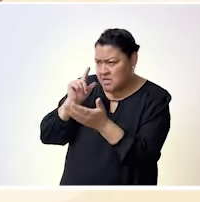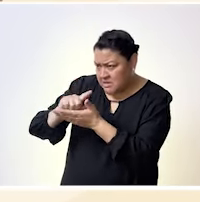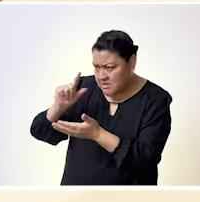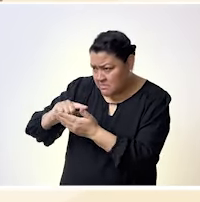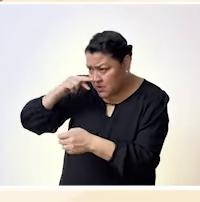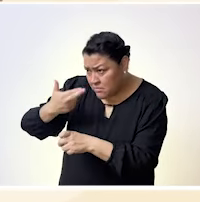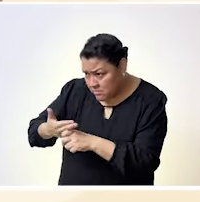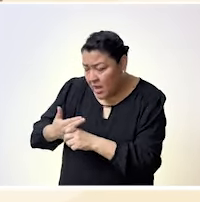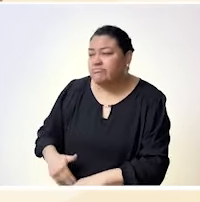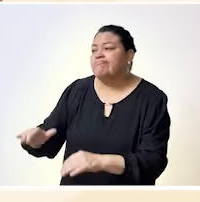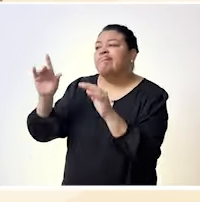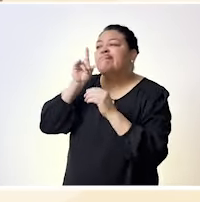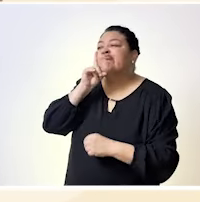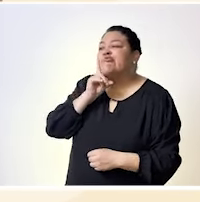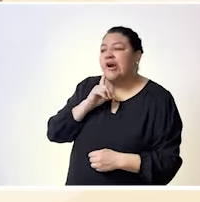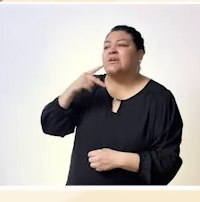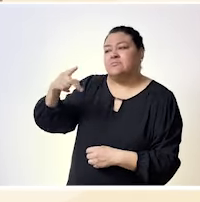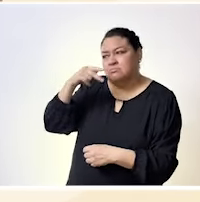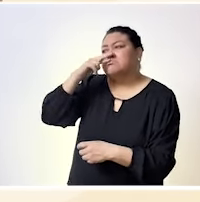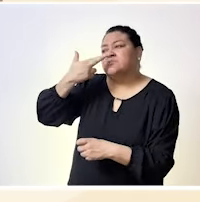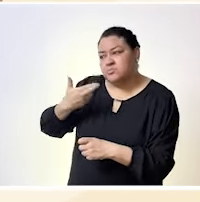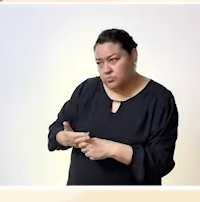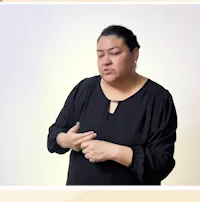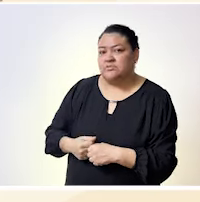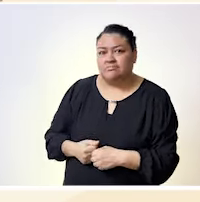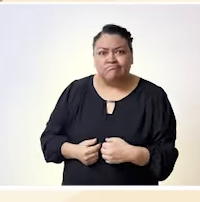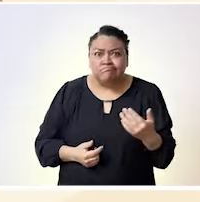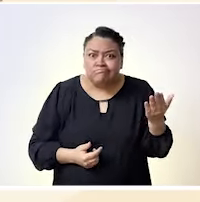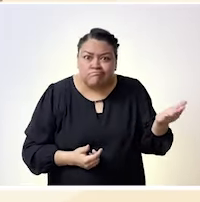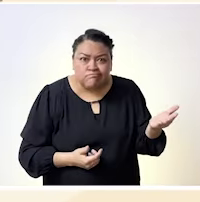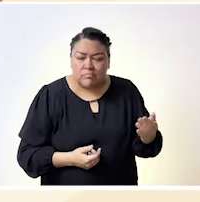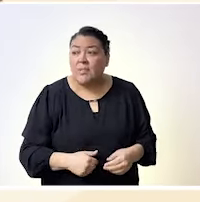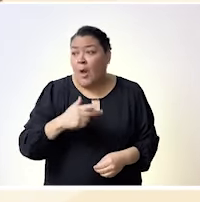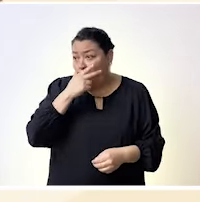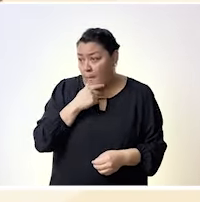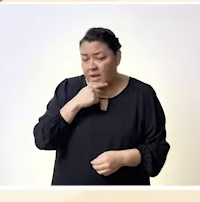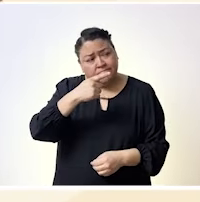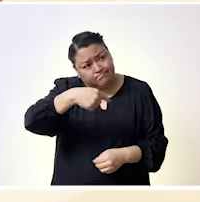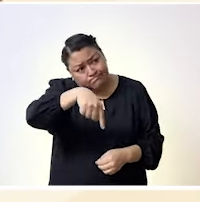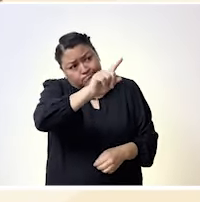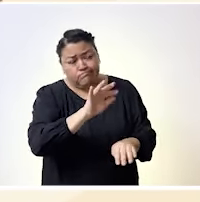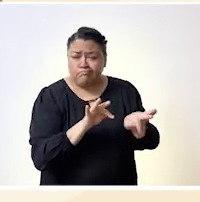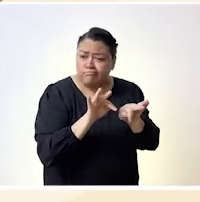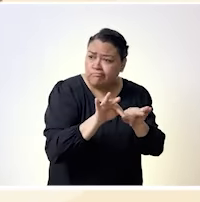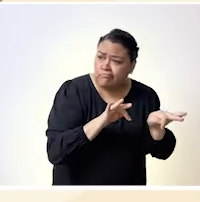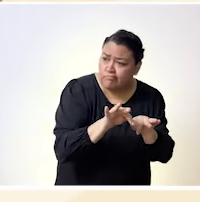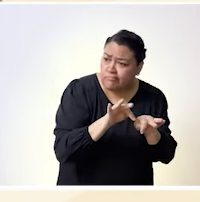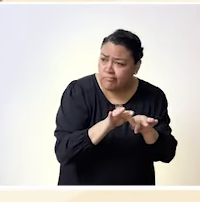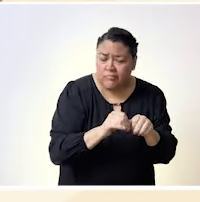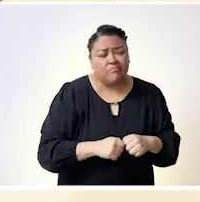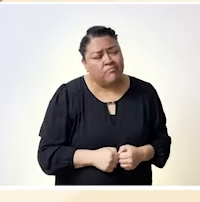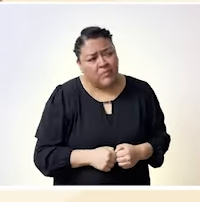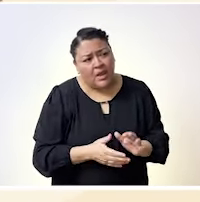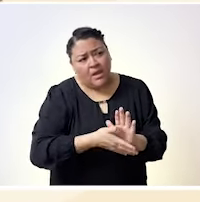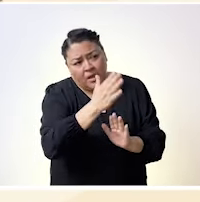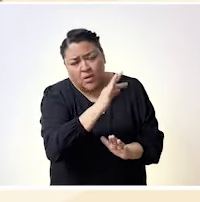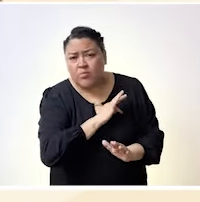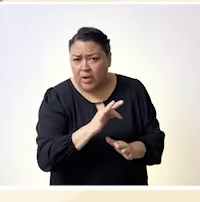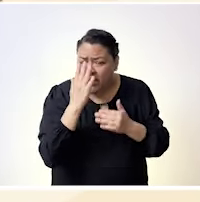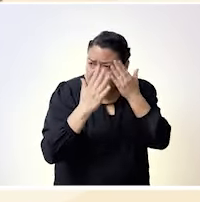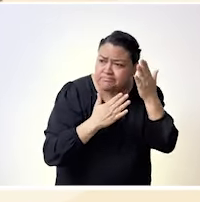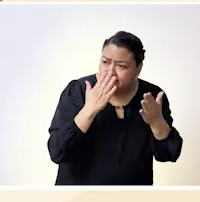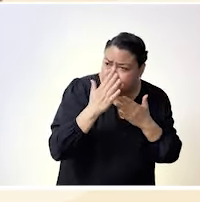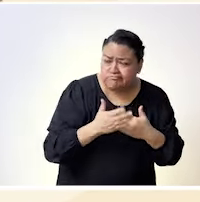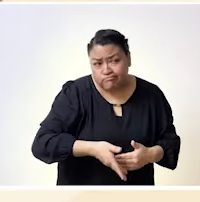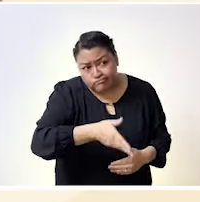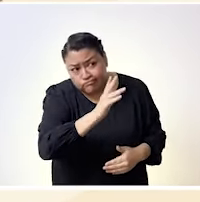quienes se deben de dedicar a estas actividades para que sean los hombres quienes puedan realizar actividades de trabajo